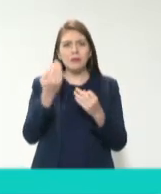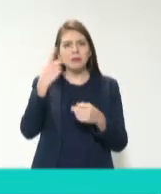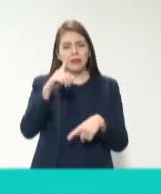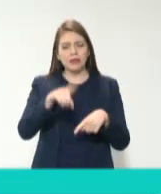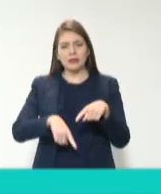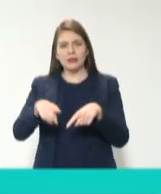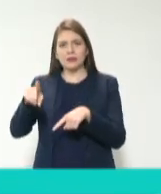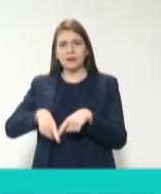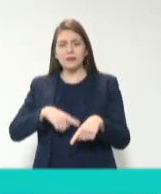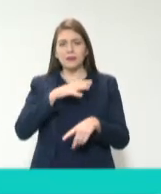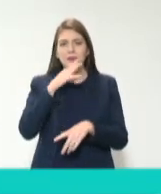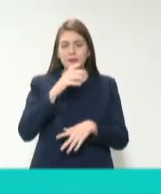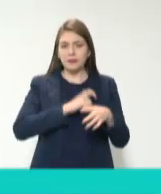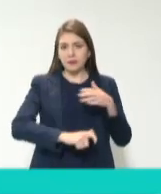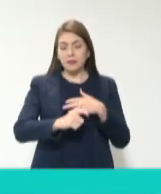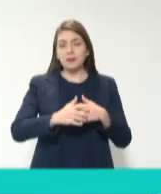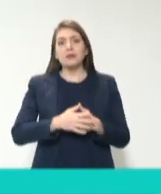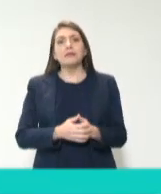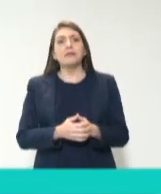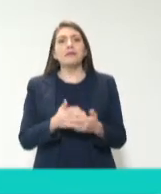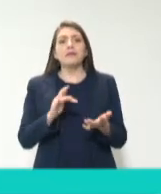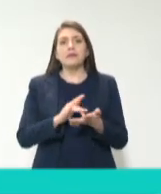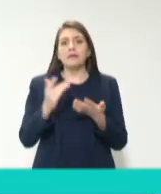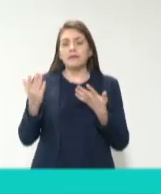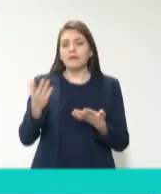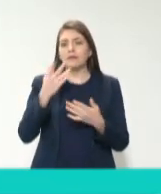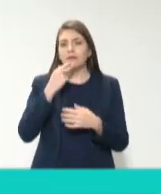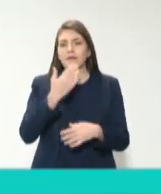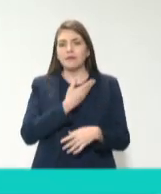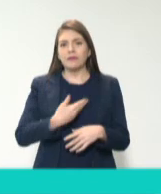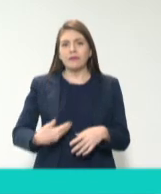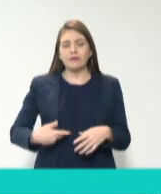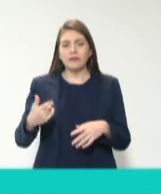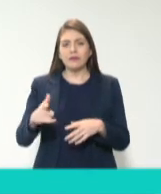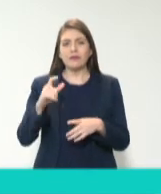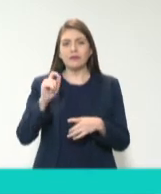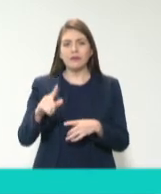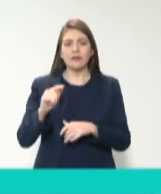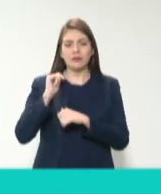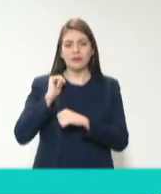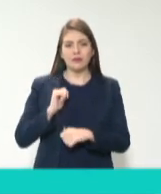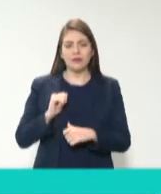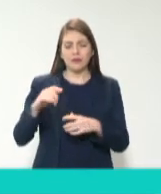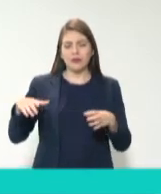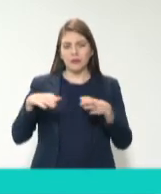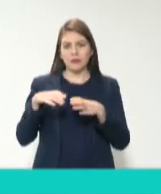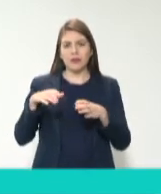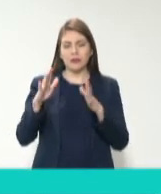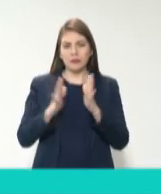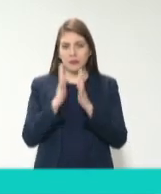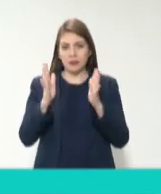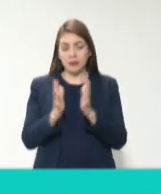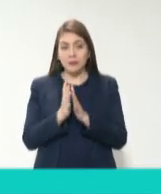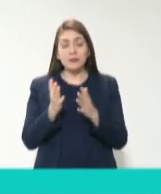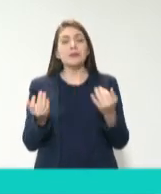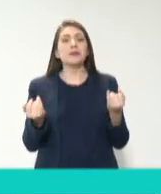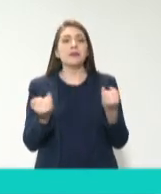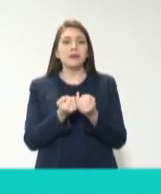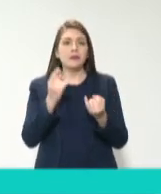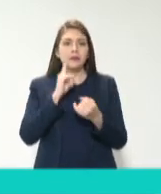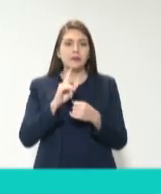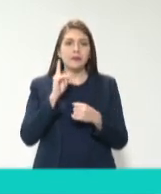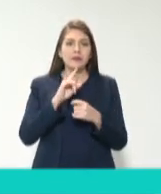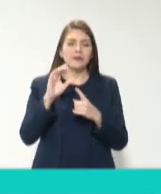agradezco la presencia del presidente del Comité de Participación Ciudadana, José Claudio López Presa, y de la comisionada